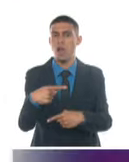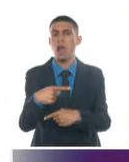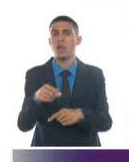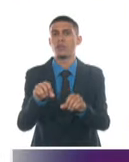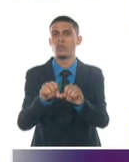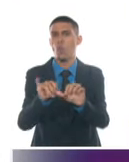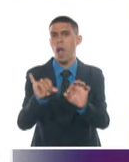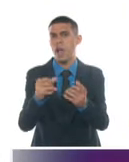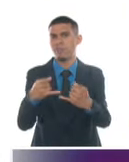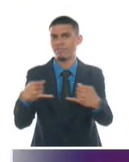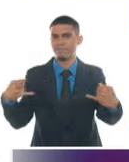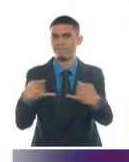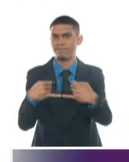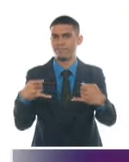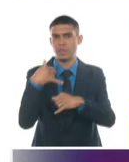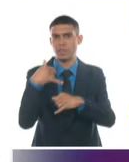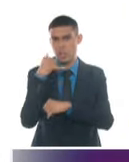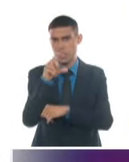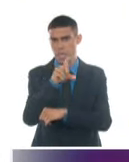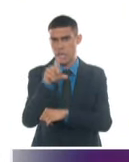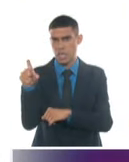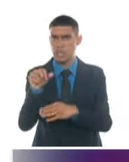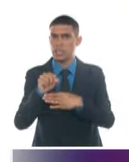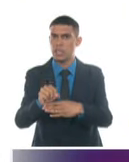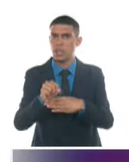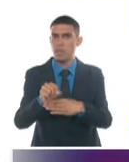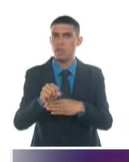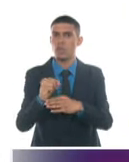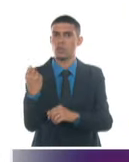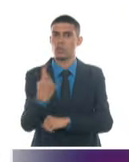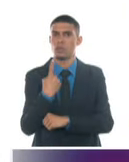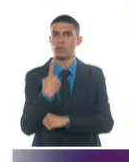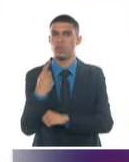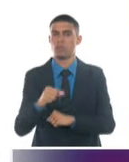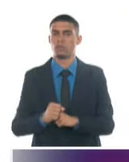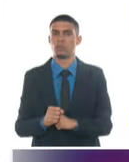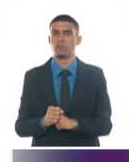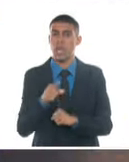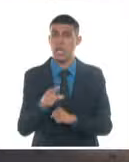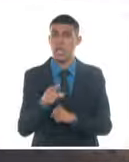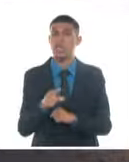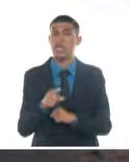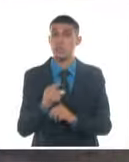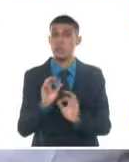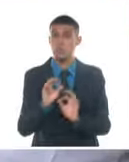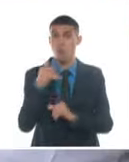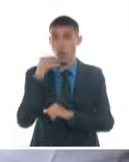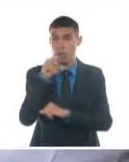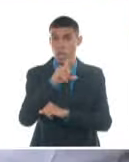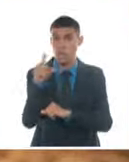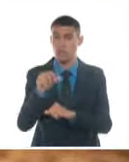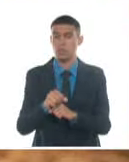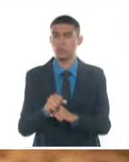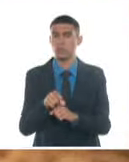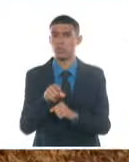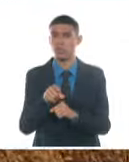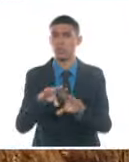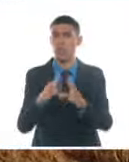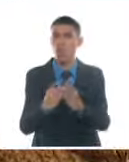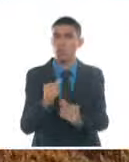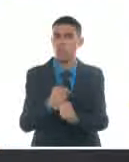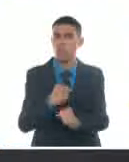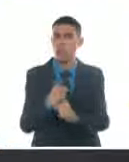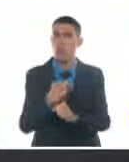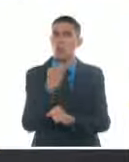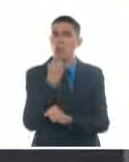telecomunicaciones ligados a servicios de alcance nacional. Refiere al texto de Texa que mientras duren estas labores podrán